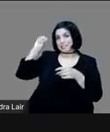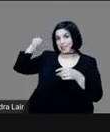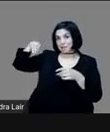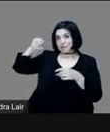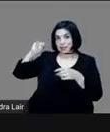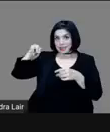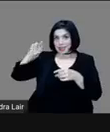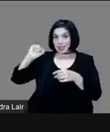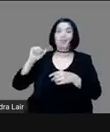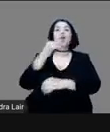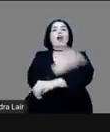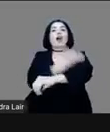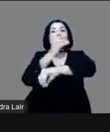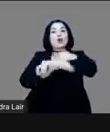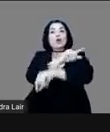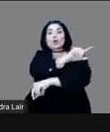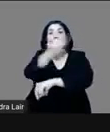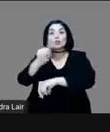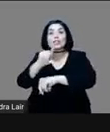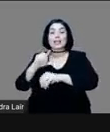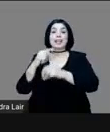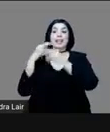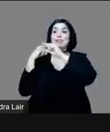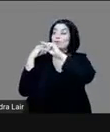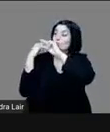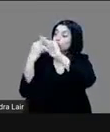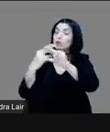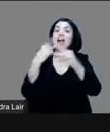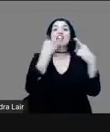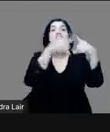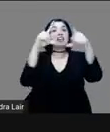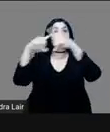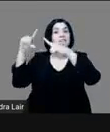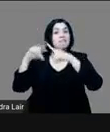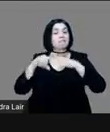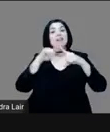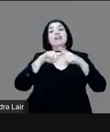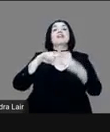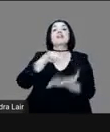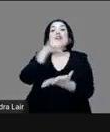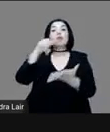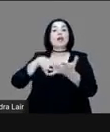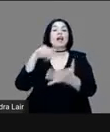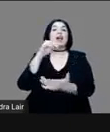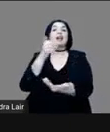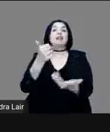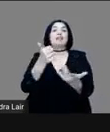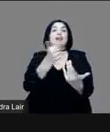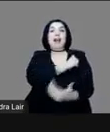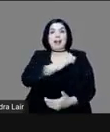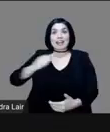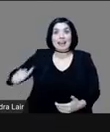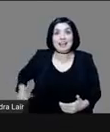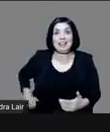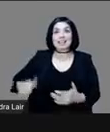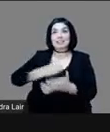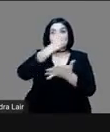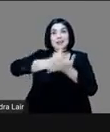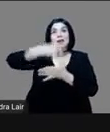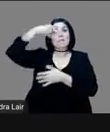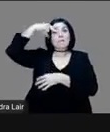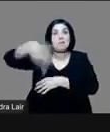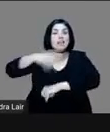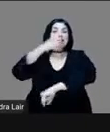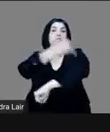acompañamiento de ustedes a lo largo de estos meses desde diferentes partes de la Alcaldía de Iztapalapa, de la Ciudad de México. No me canso de repetirlo,